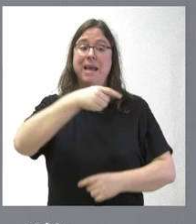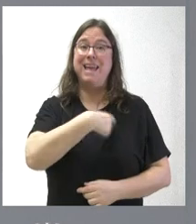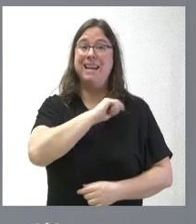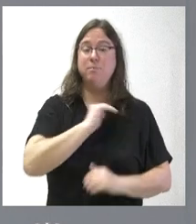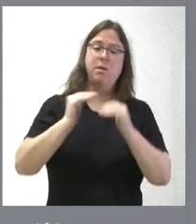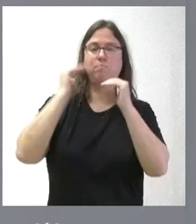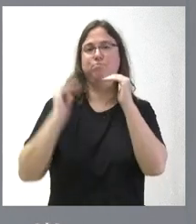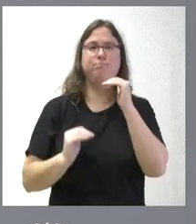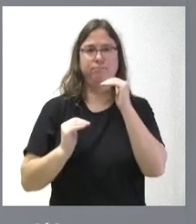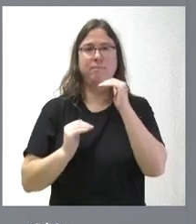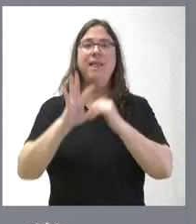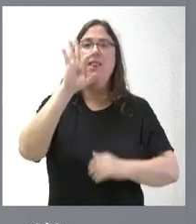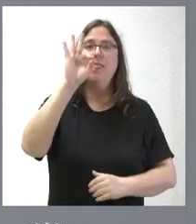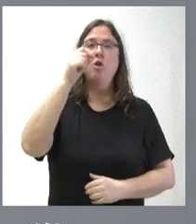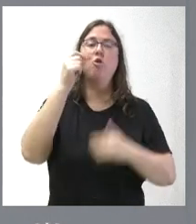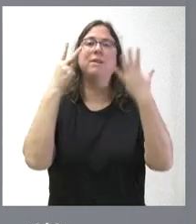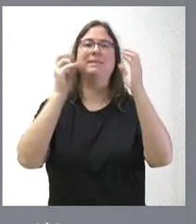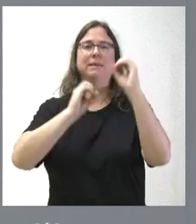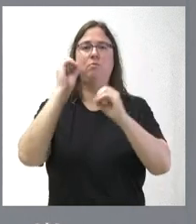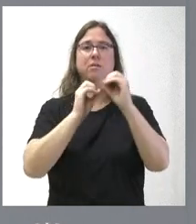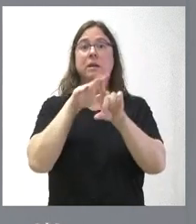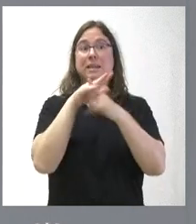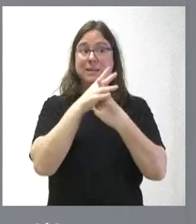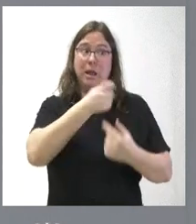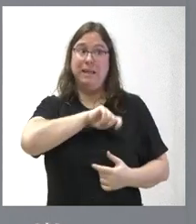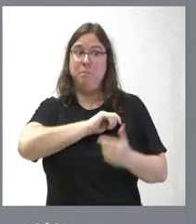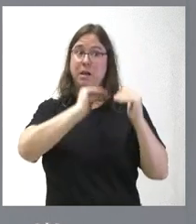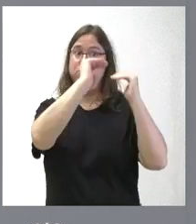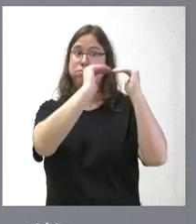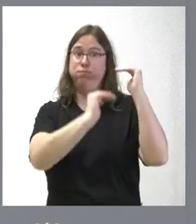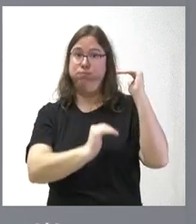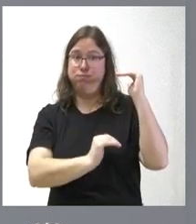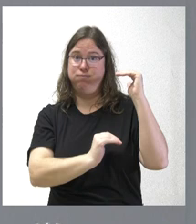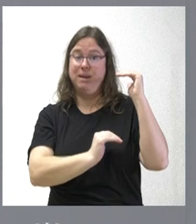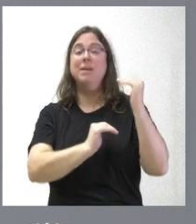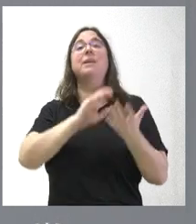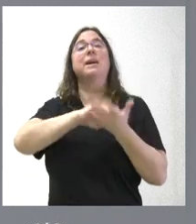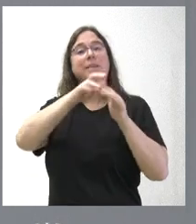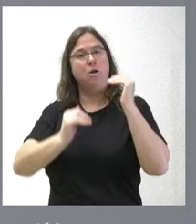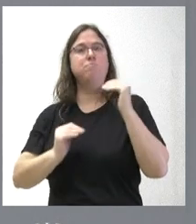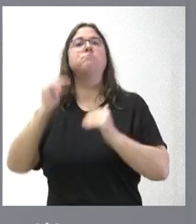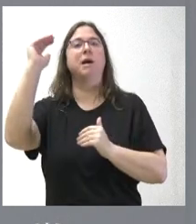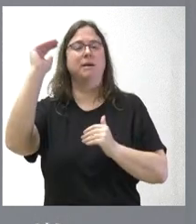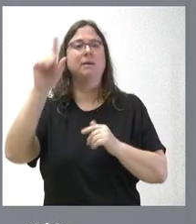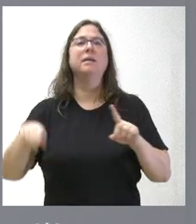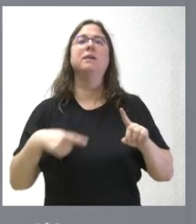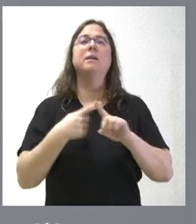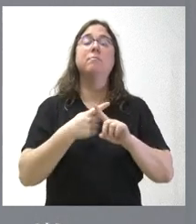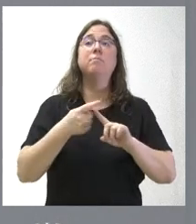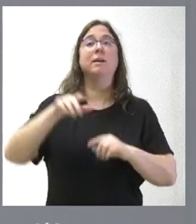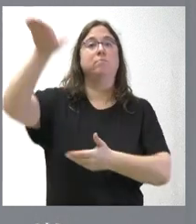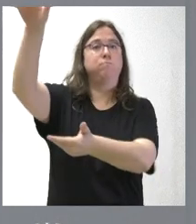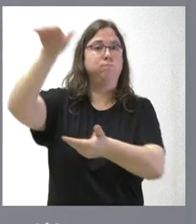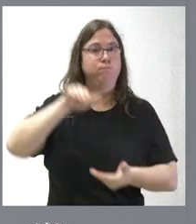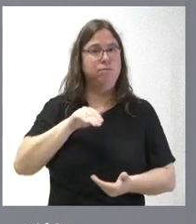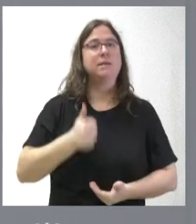disminuyeron un 0,7%. En un contexto de disminución nacional en España crecieron un 14% y nuestras importaciones también crecen más